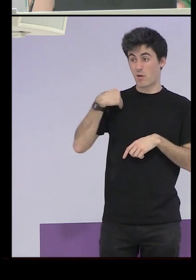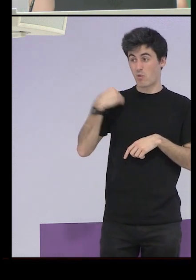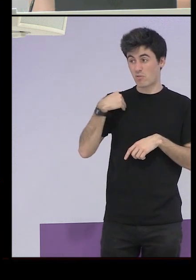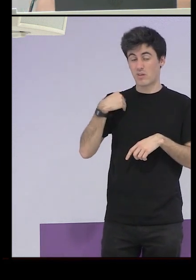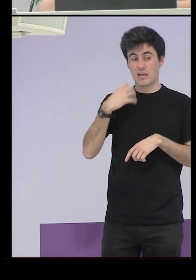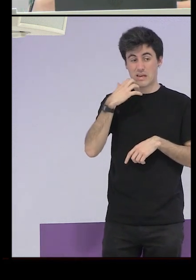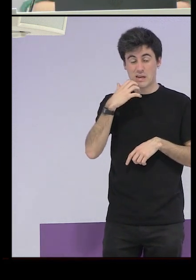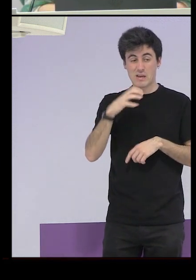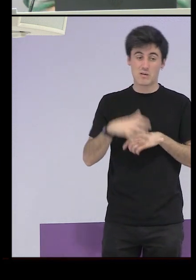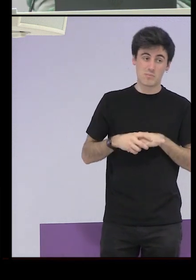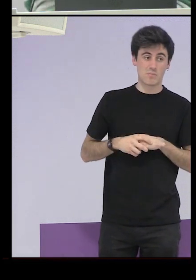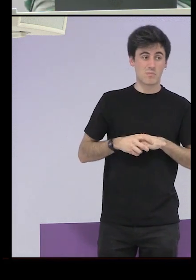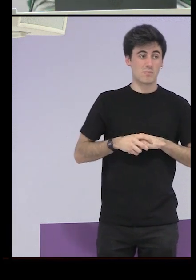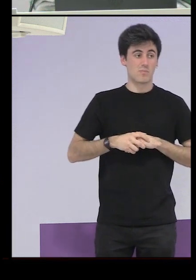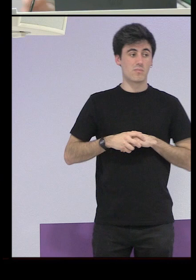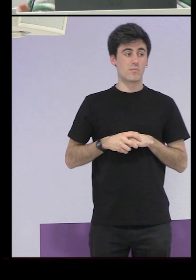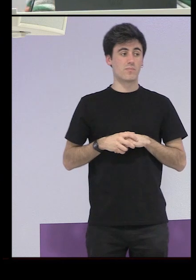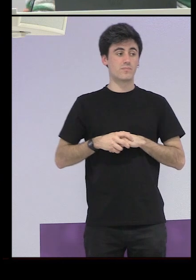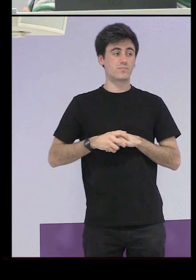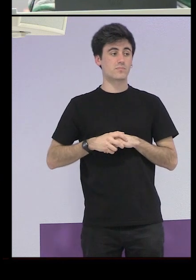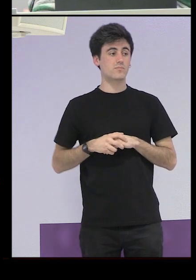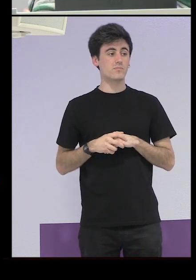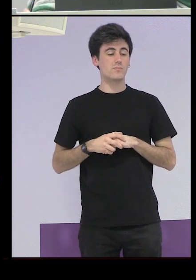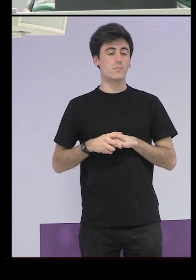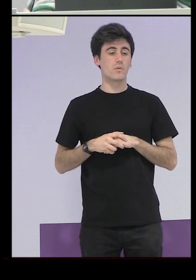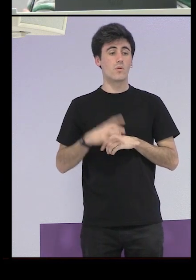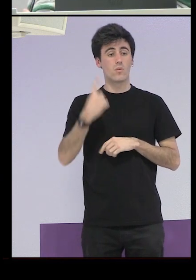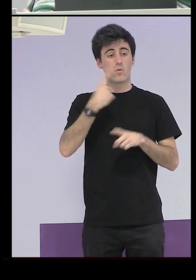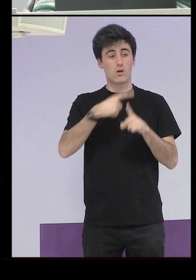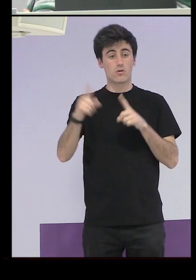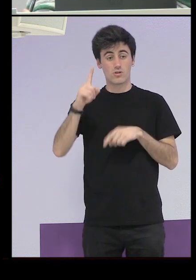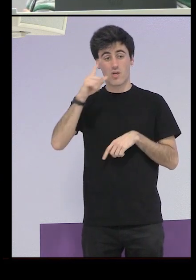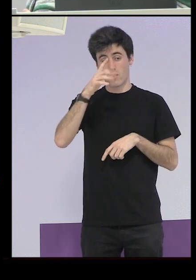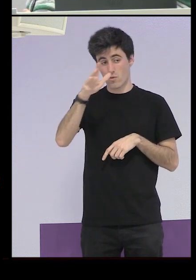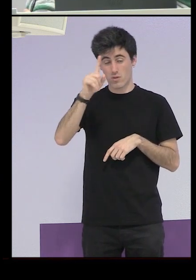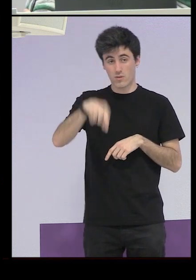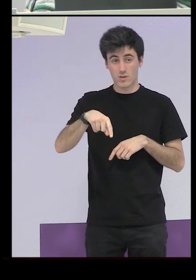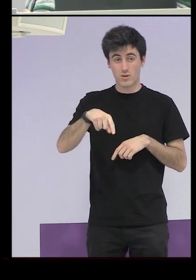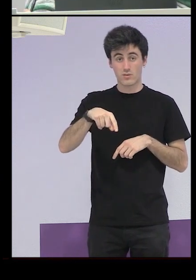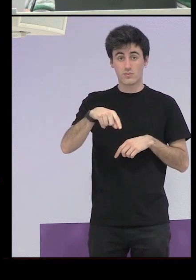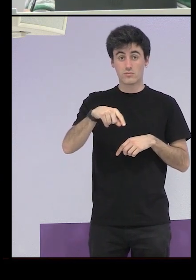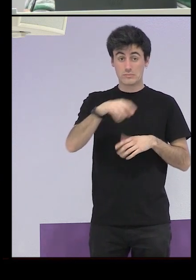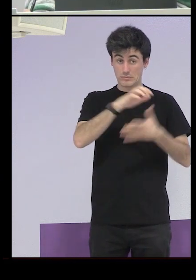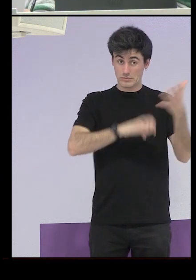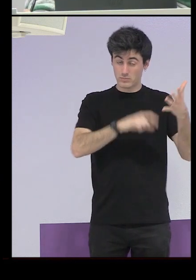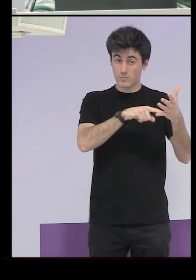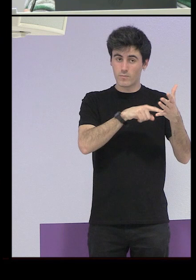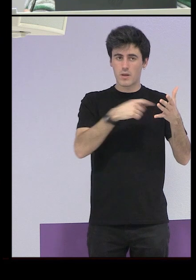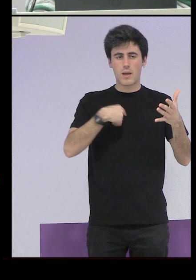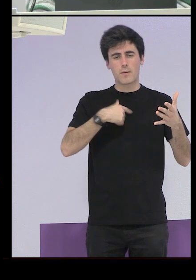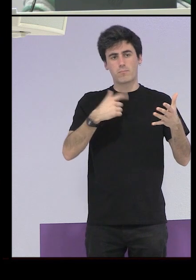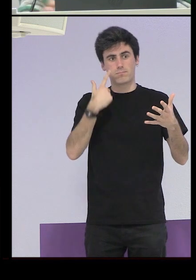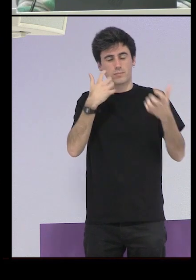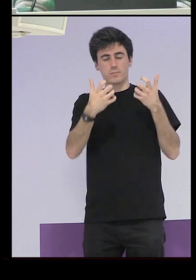perlas pero las dijo voluntariamente una de las cosas que denuncian también en este reportaje y que a me resulta muy